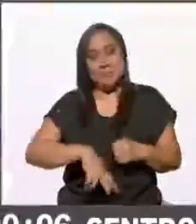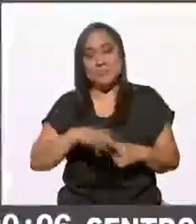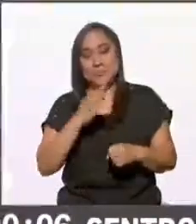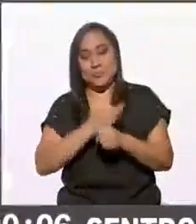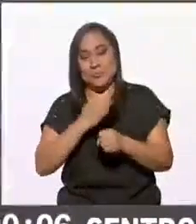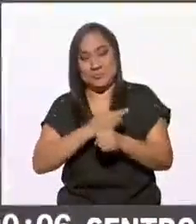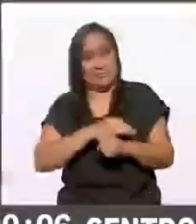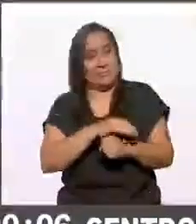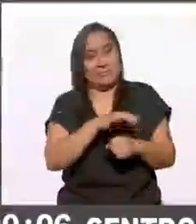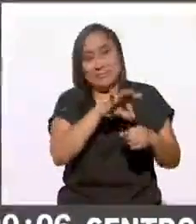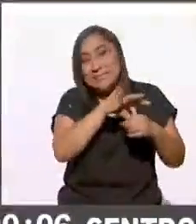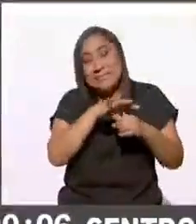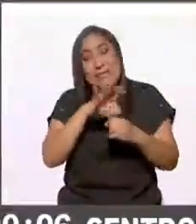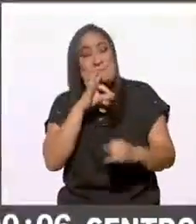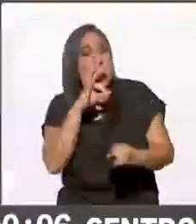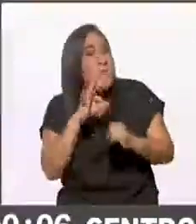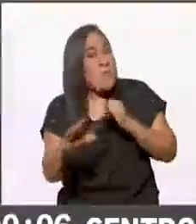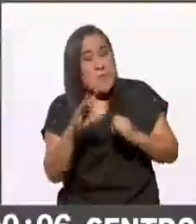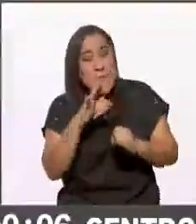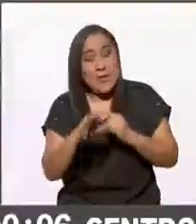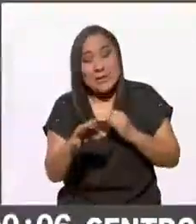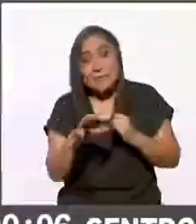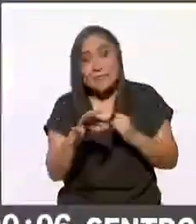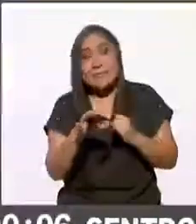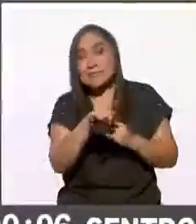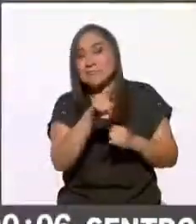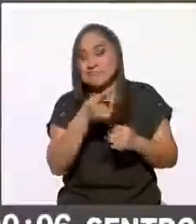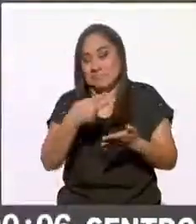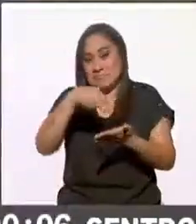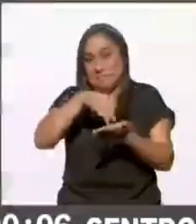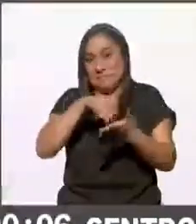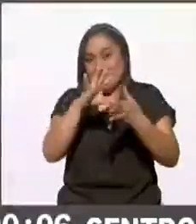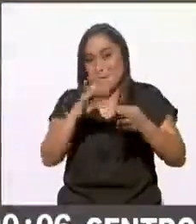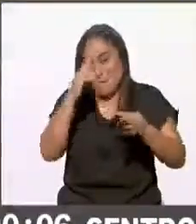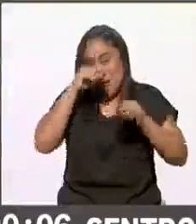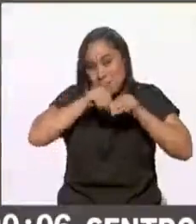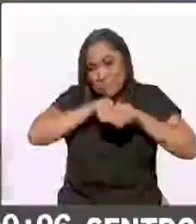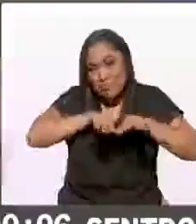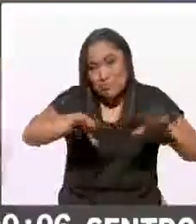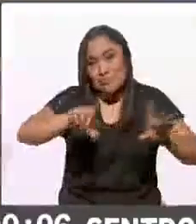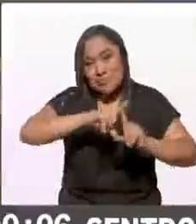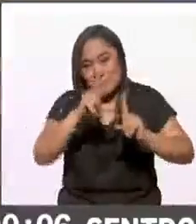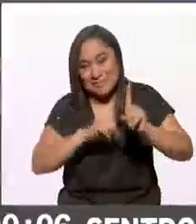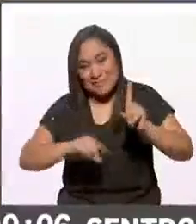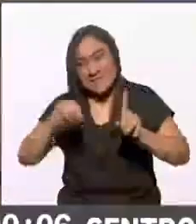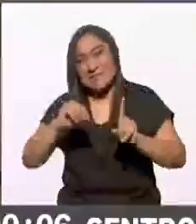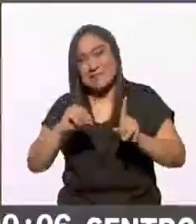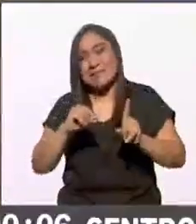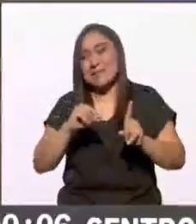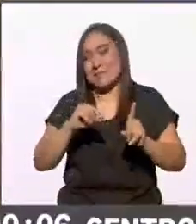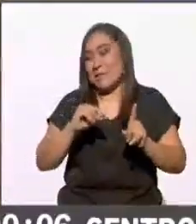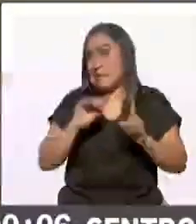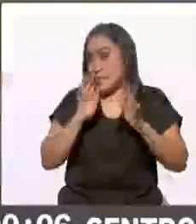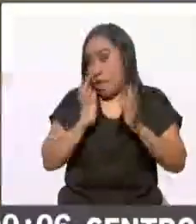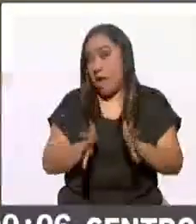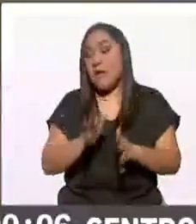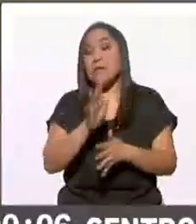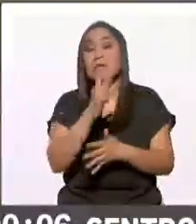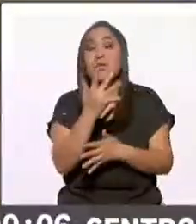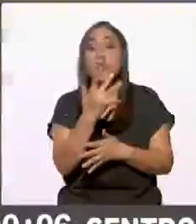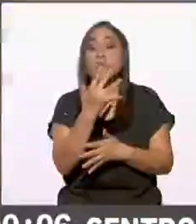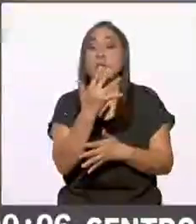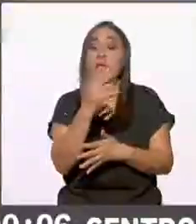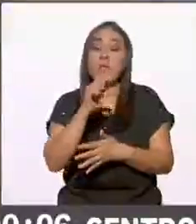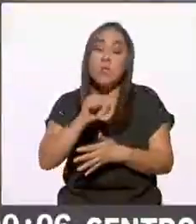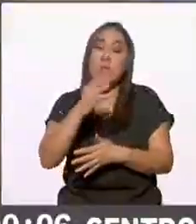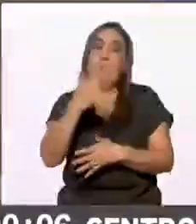timing electoral ya en lo último justo después de que dio su mensaje hacia toda la ciudadanía de lo que acaban de informar ya es un 50.10